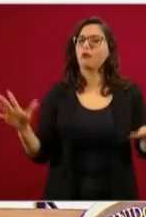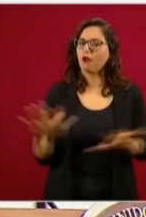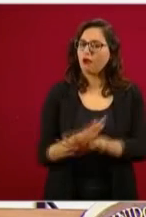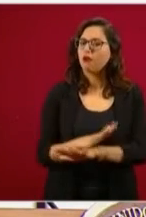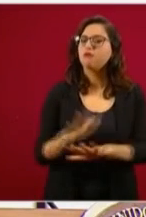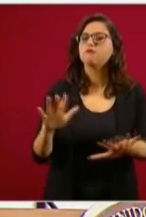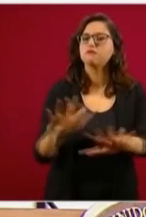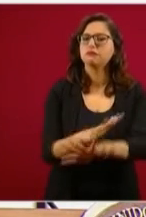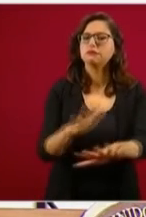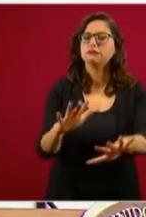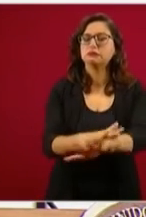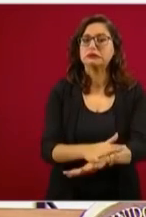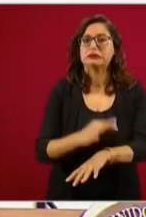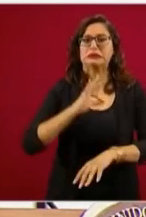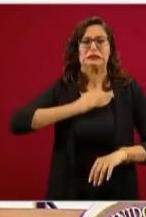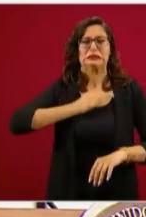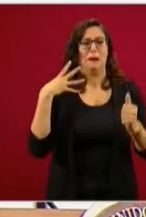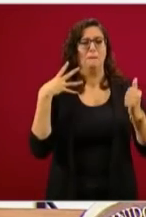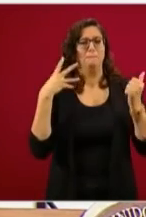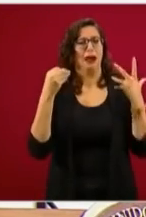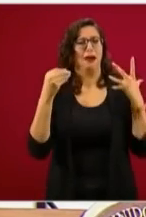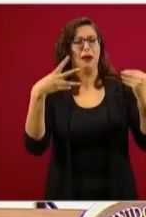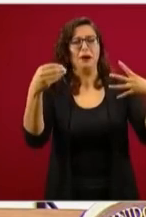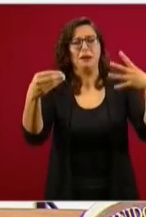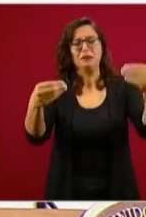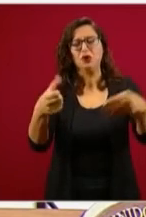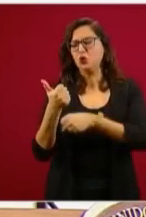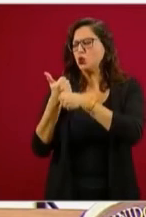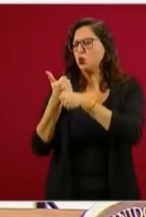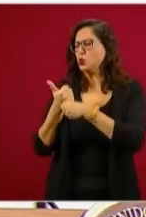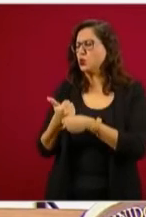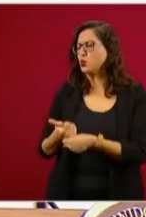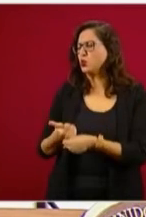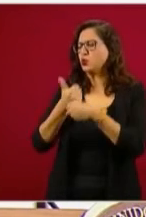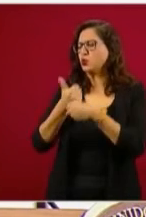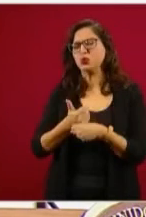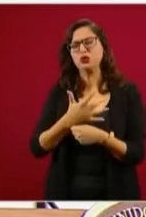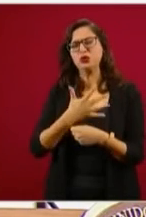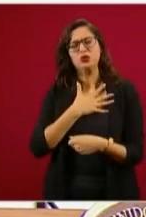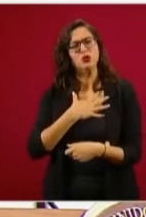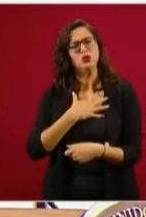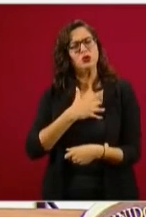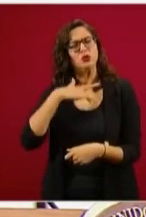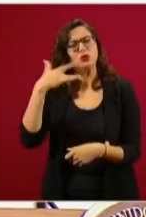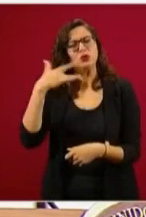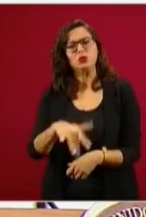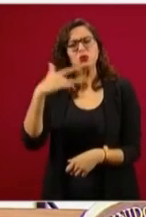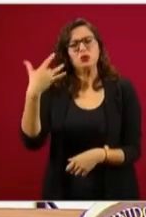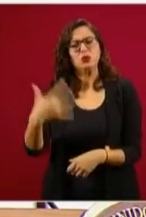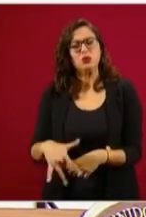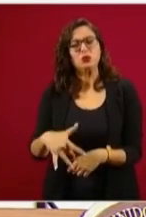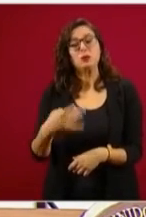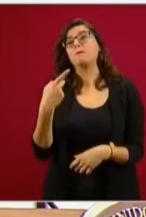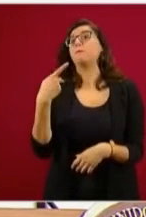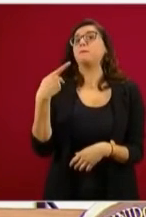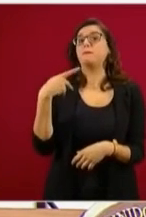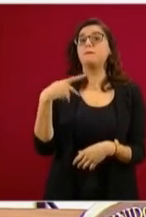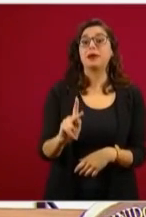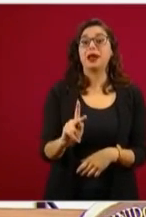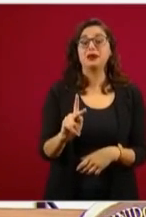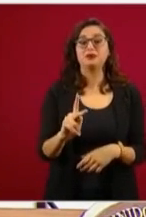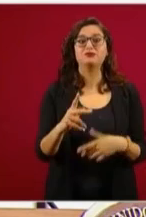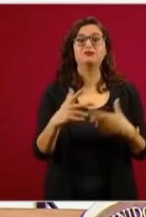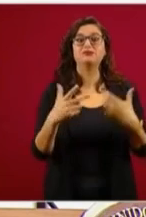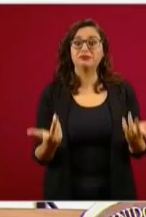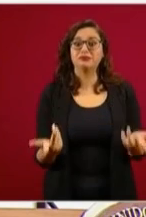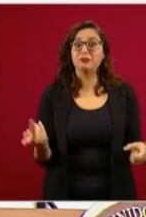una cosa son las condiciones, una cosa es lo que se quiere y otra cosa son las condiciones, si se ha intentado mantener esa autonomía,